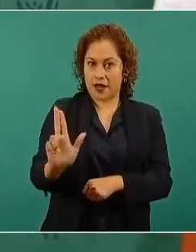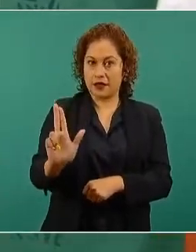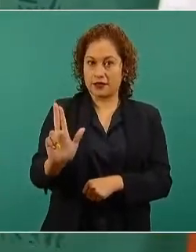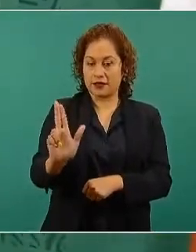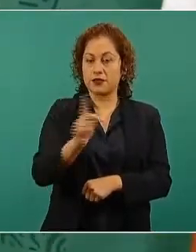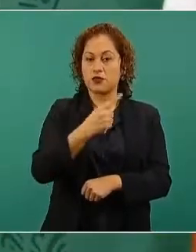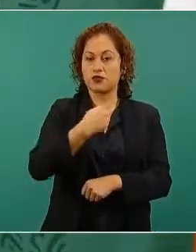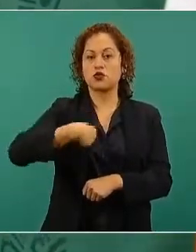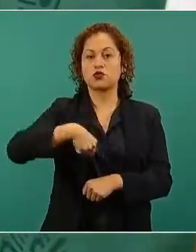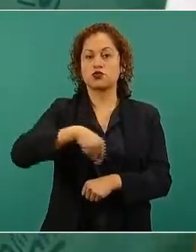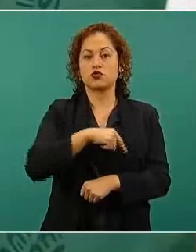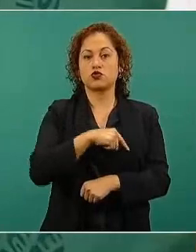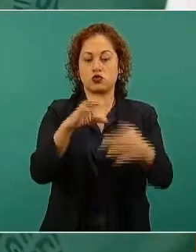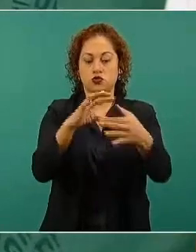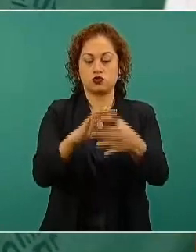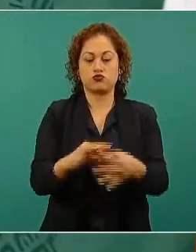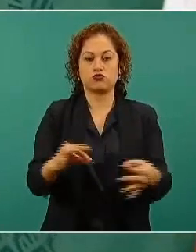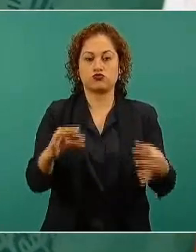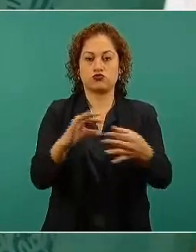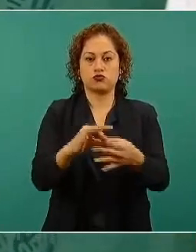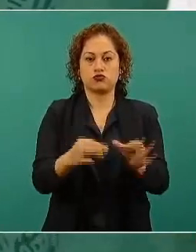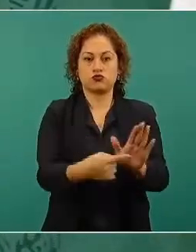cómo lo hacemos periódicamente.